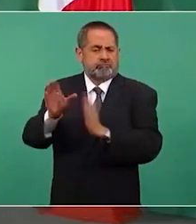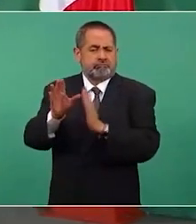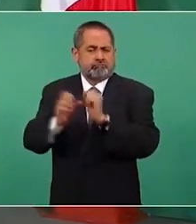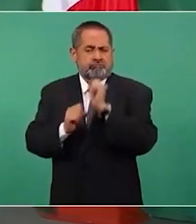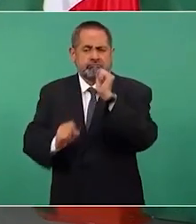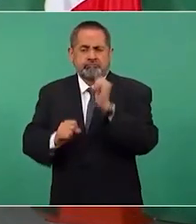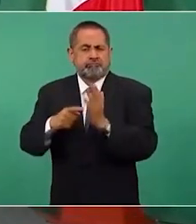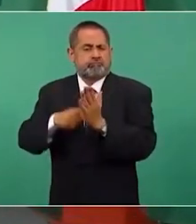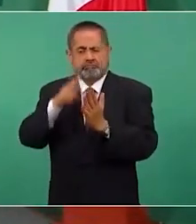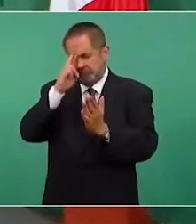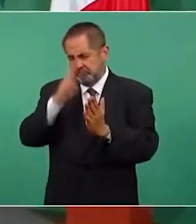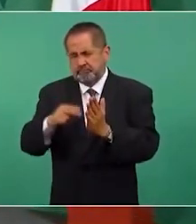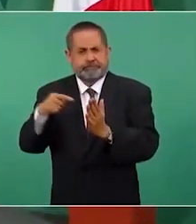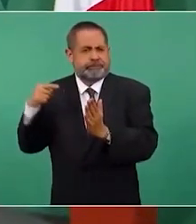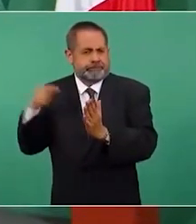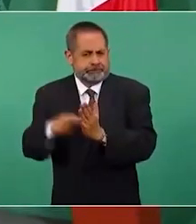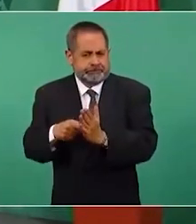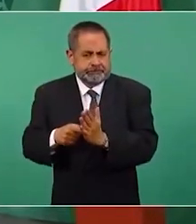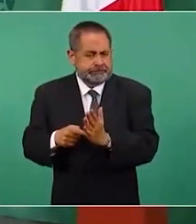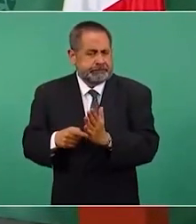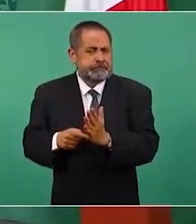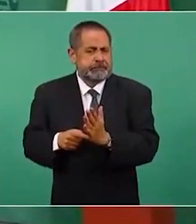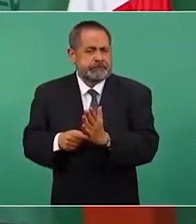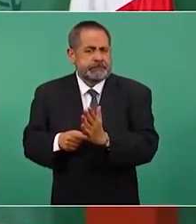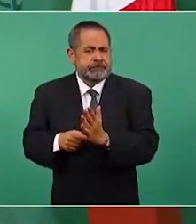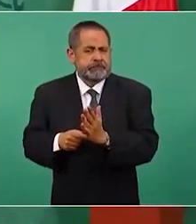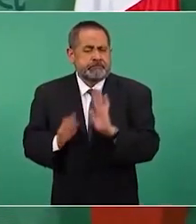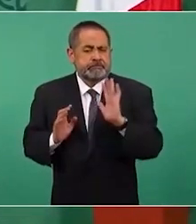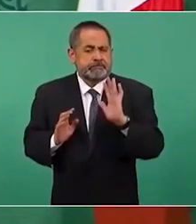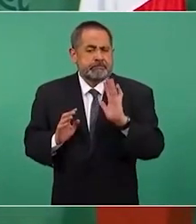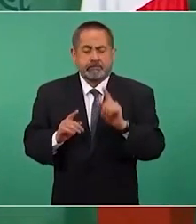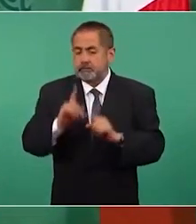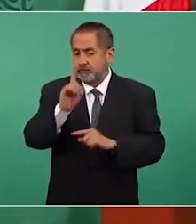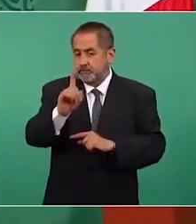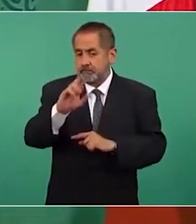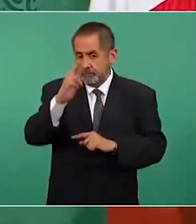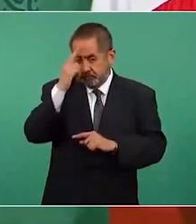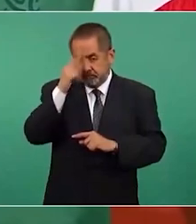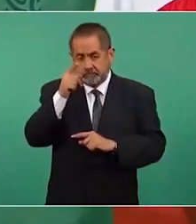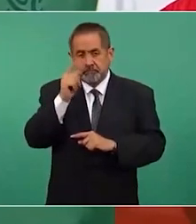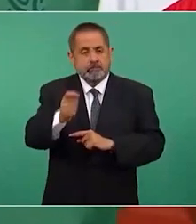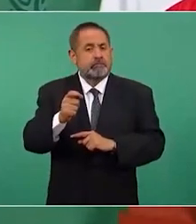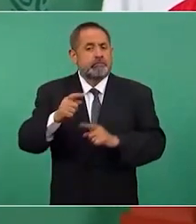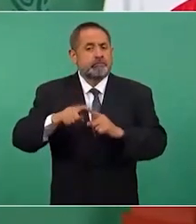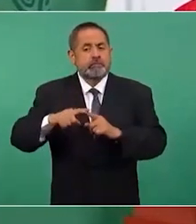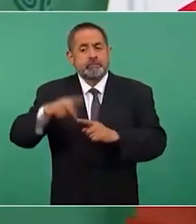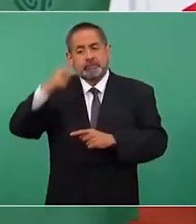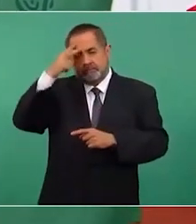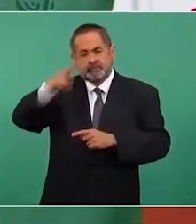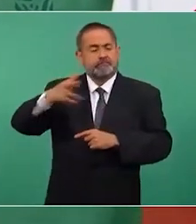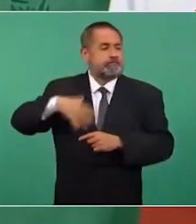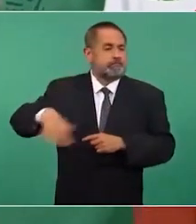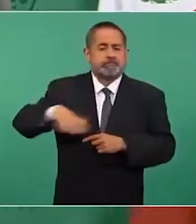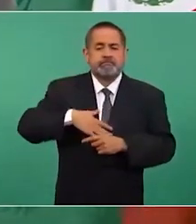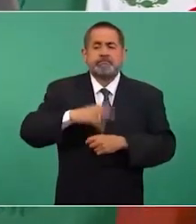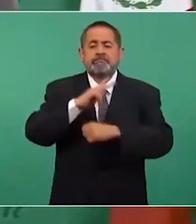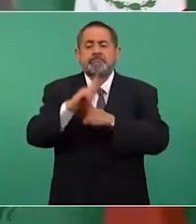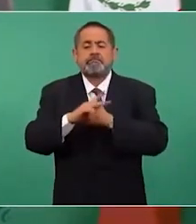y no se debe de olvidar que México es un país libre